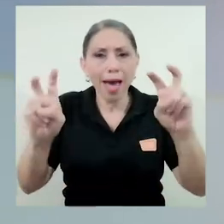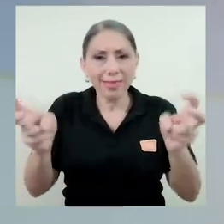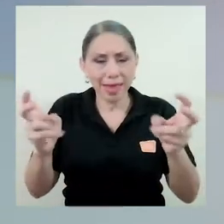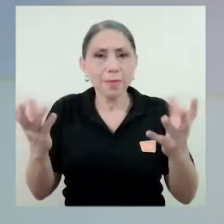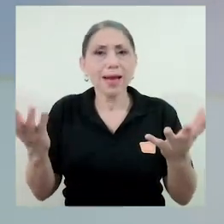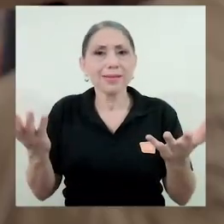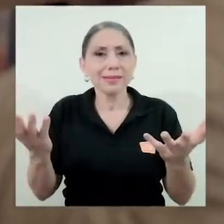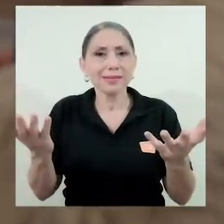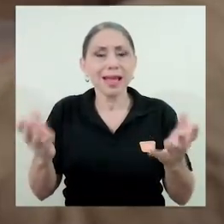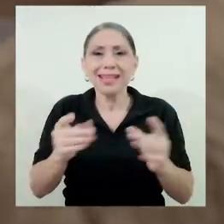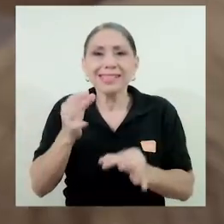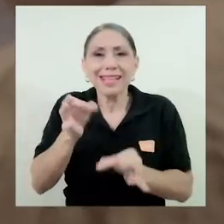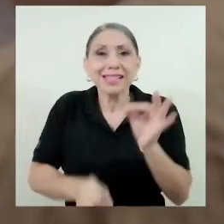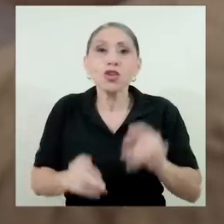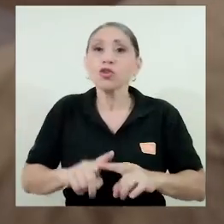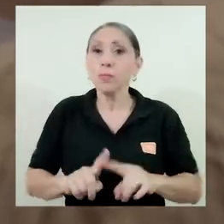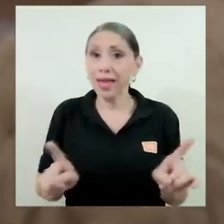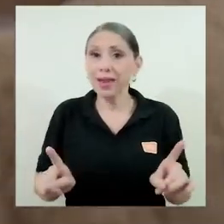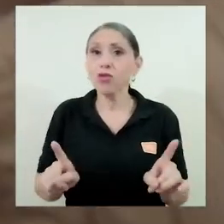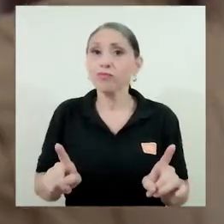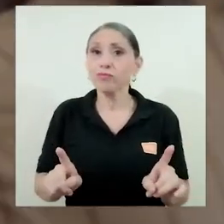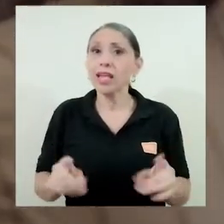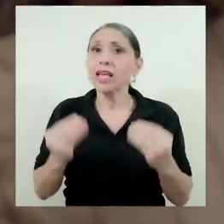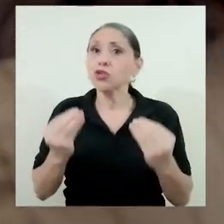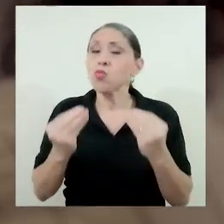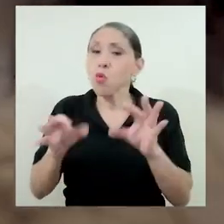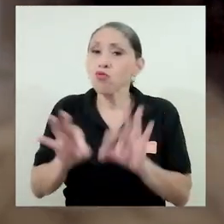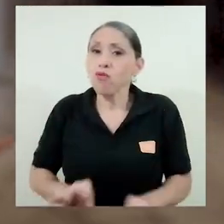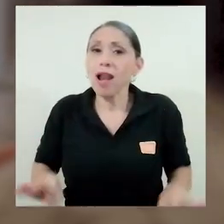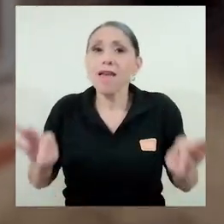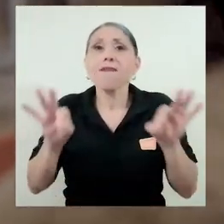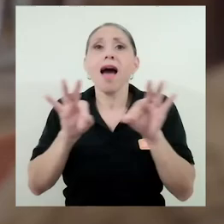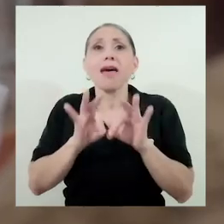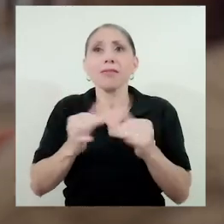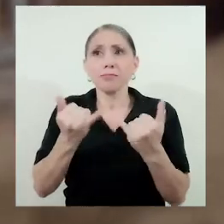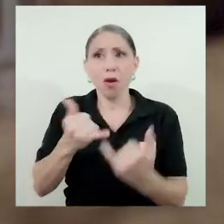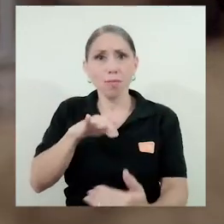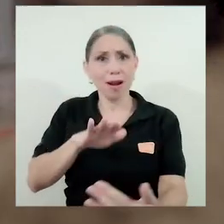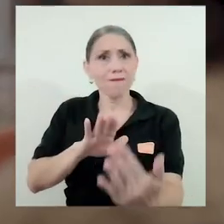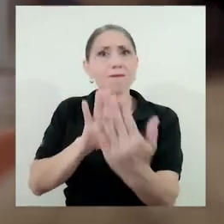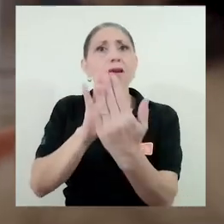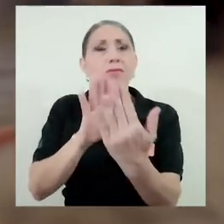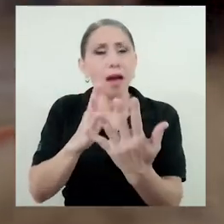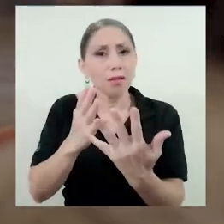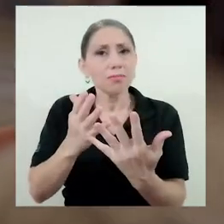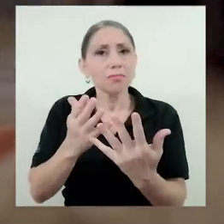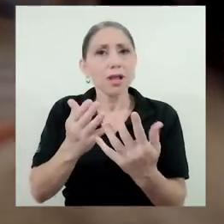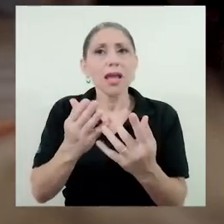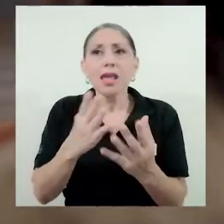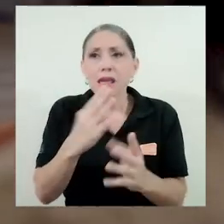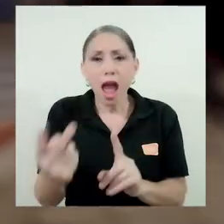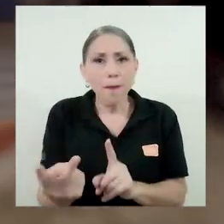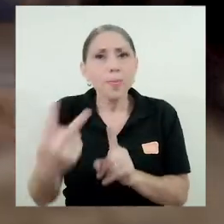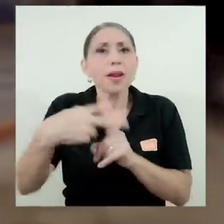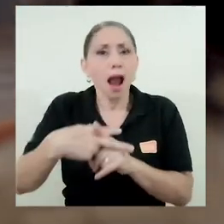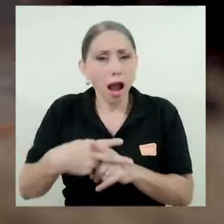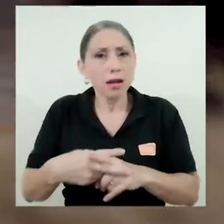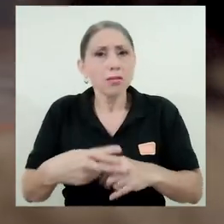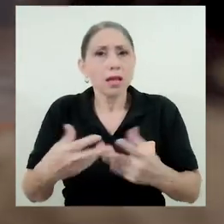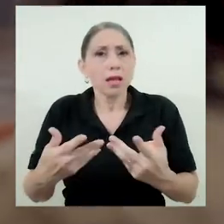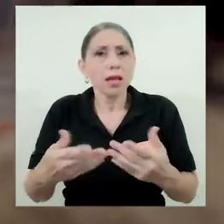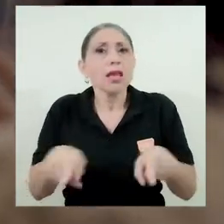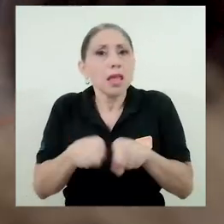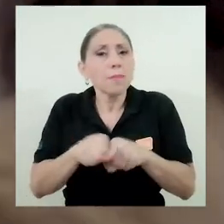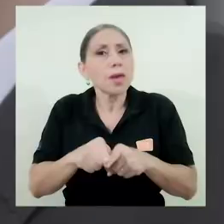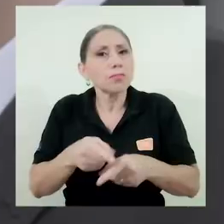a temas que son sencillos, pero que son extremadamente relevantes de cara a llevar a la práctica y sobre todo